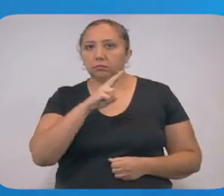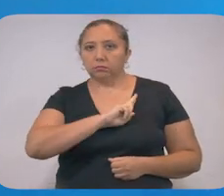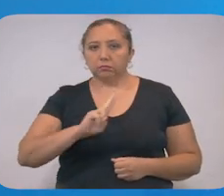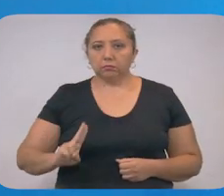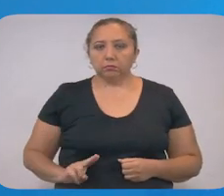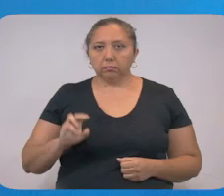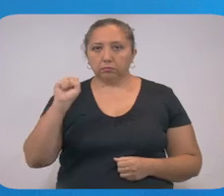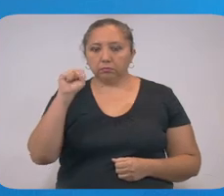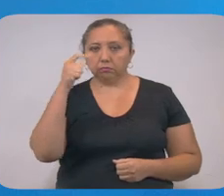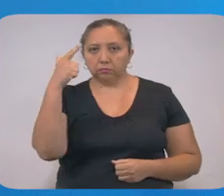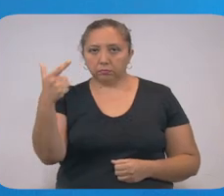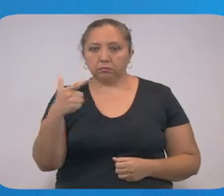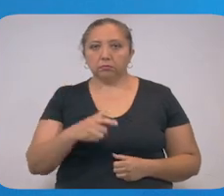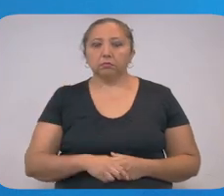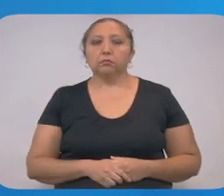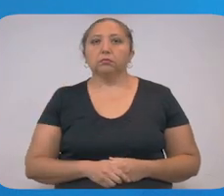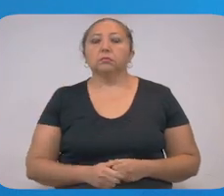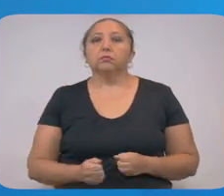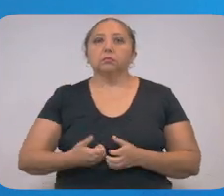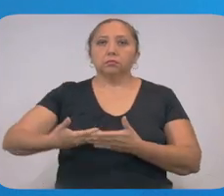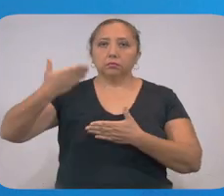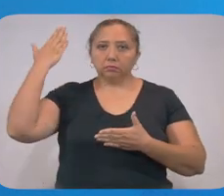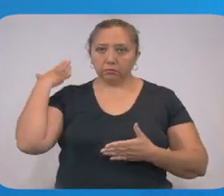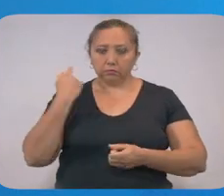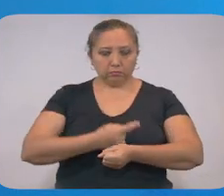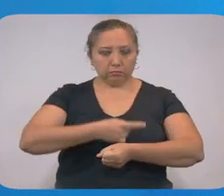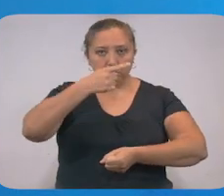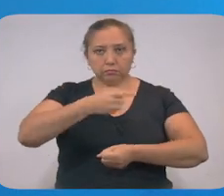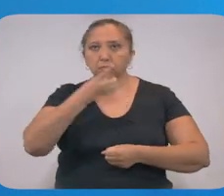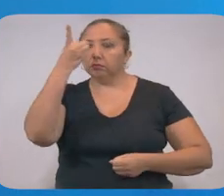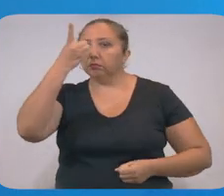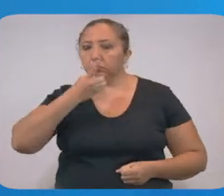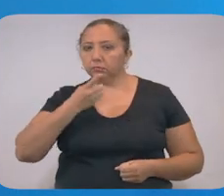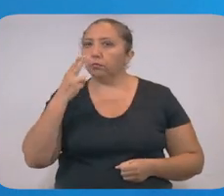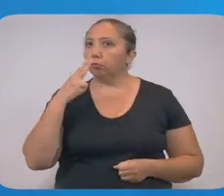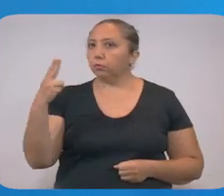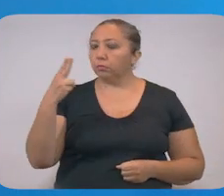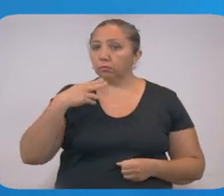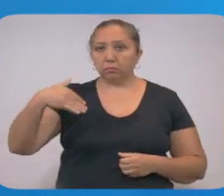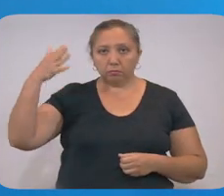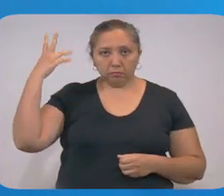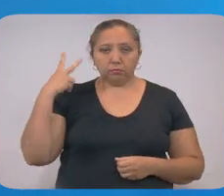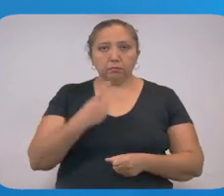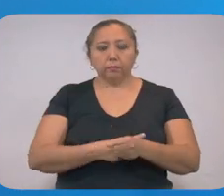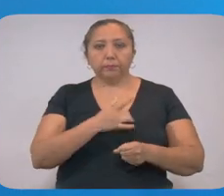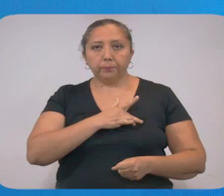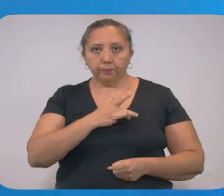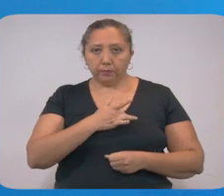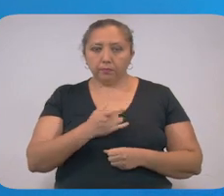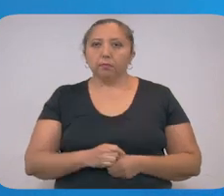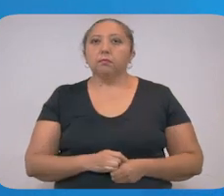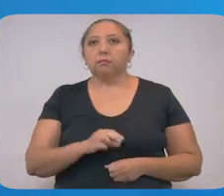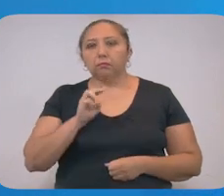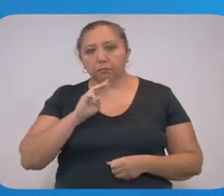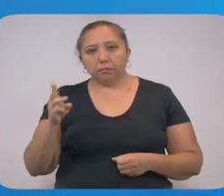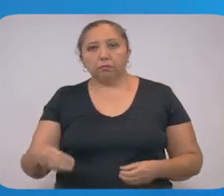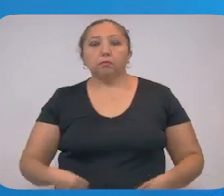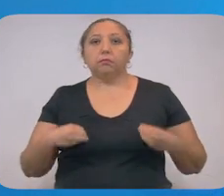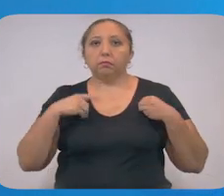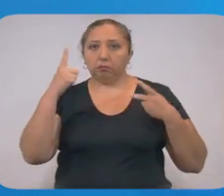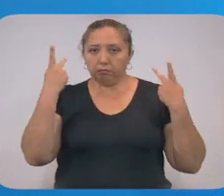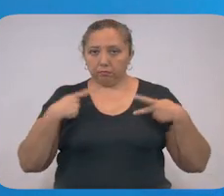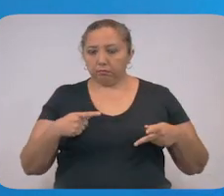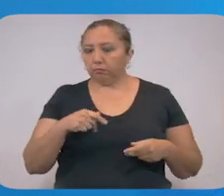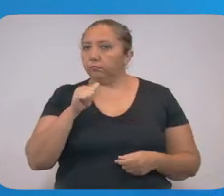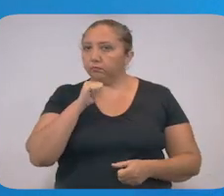de humana de 67 años, con antecedentes de hipertensión, diabetes, tabaquismo y enfermedad cardíaca, el paciente vivía con una